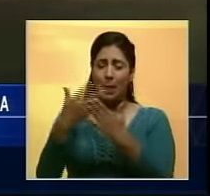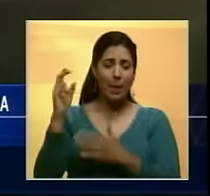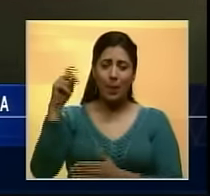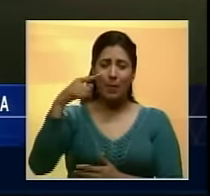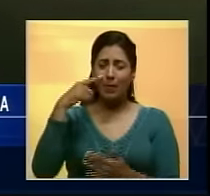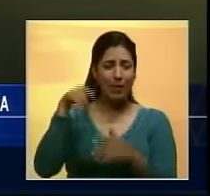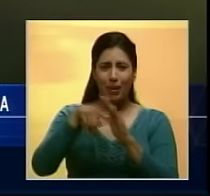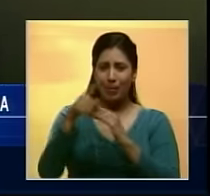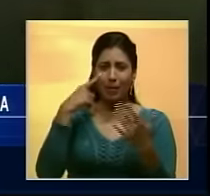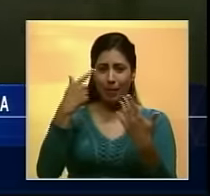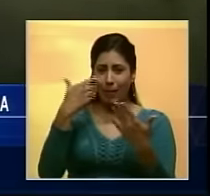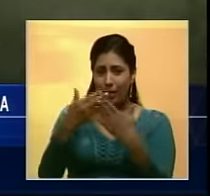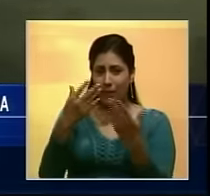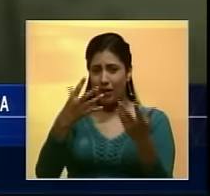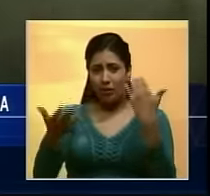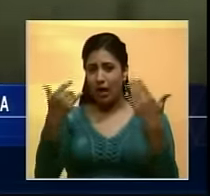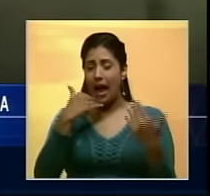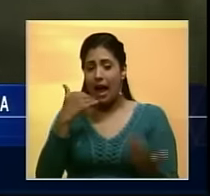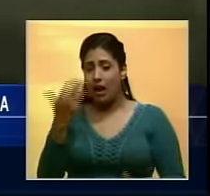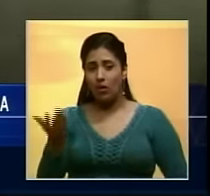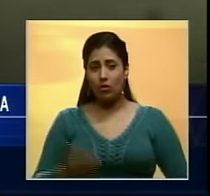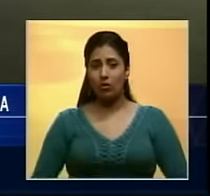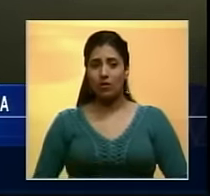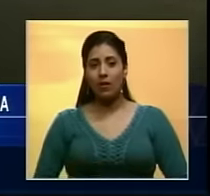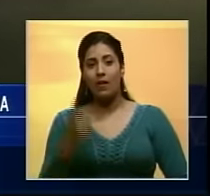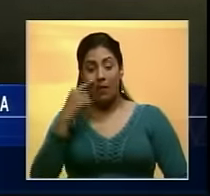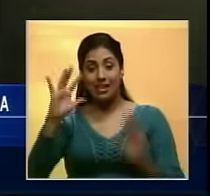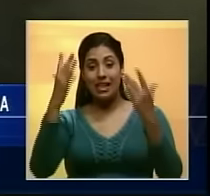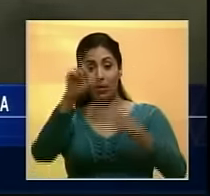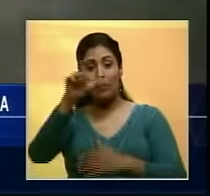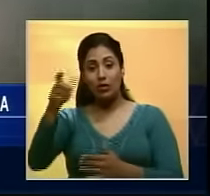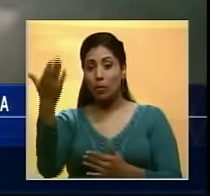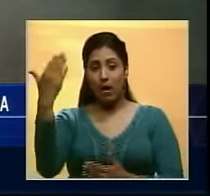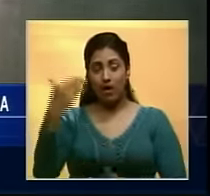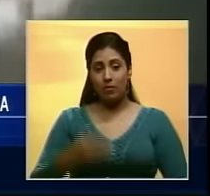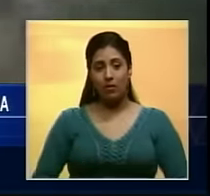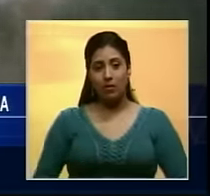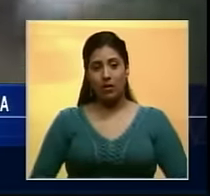¿A dónde? ¿A meten unos cabos para la pesta? ¿Dónde va la gente? ¡Vanquita!